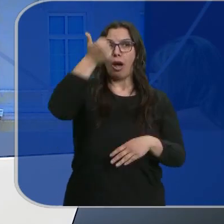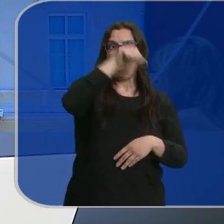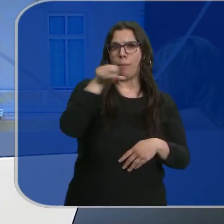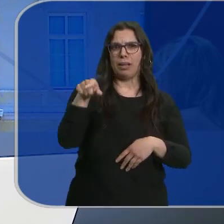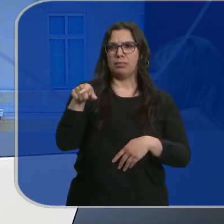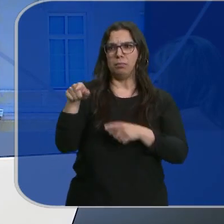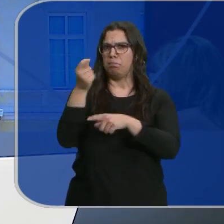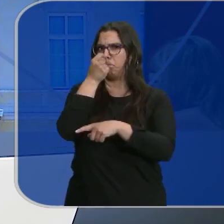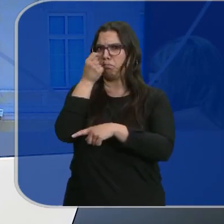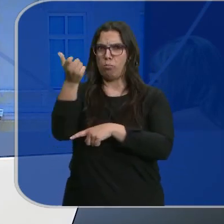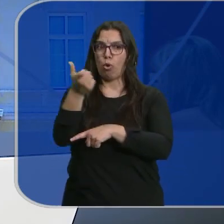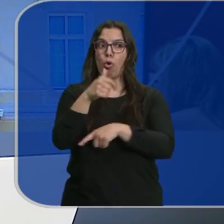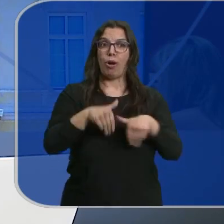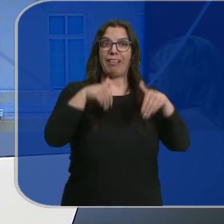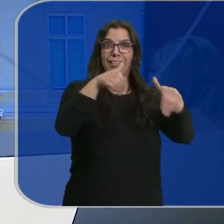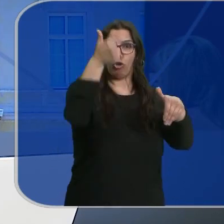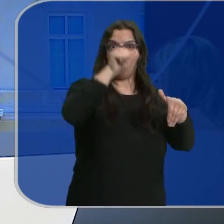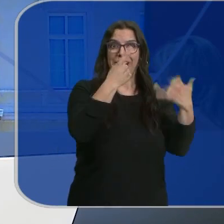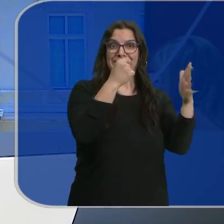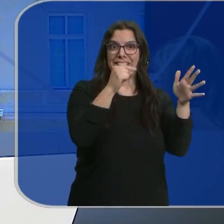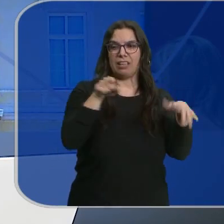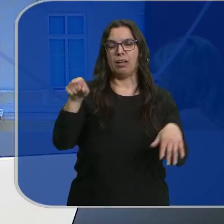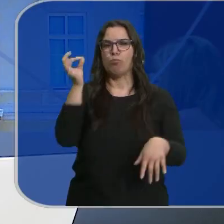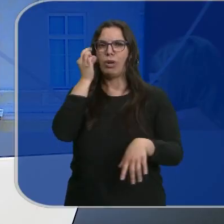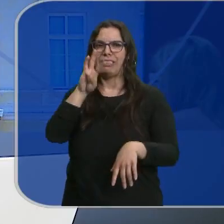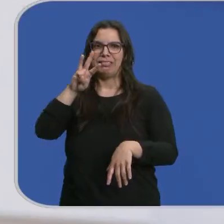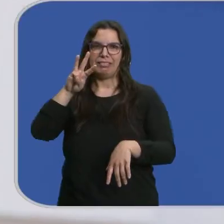se compara con los 60 candidatos hombres que tendrán enfrente.